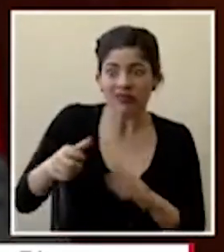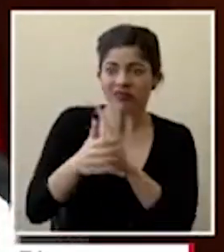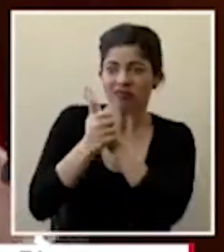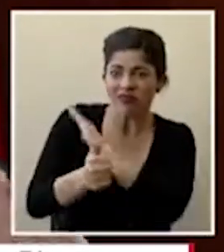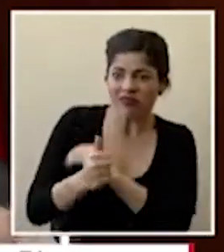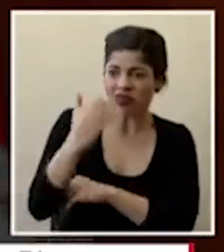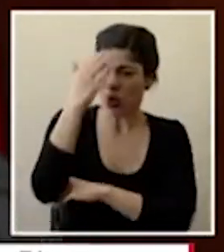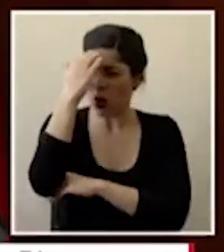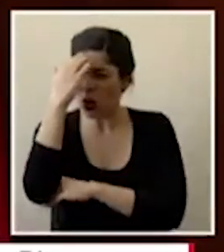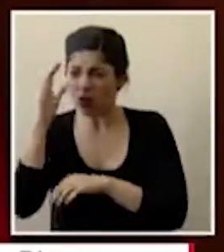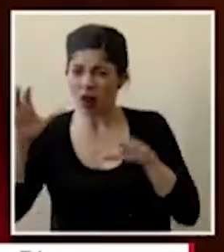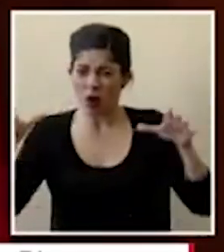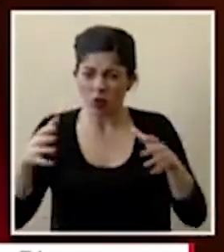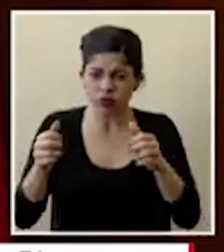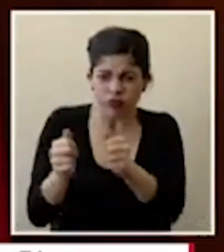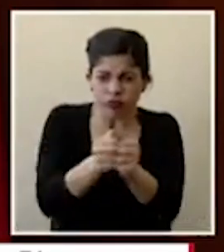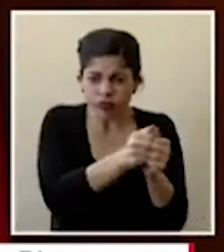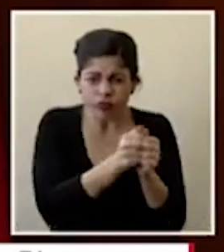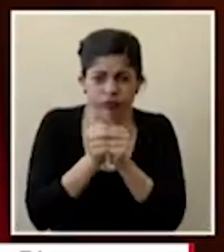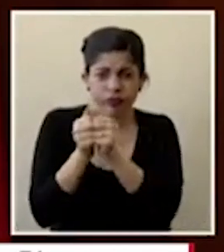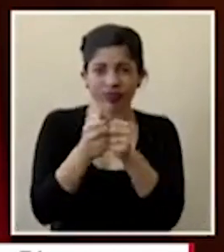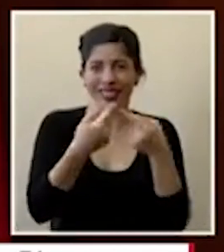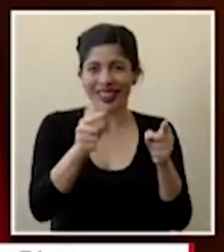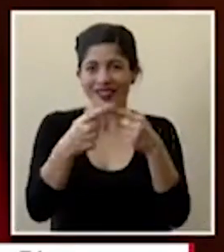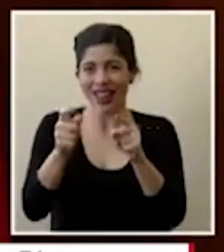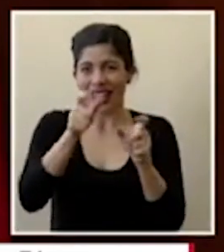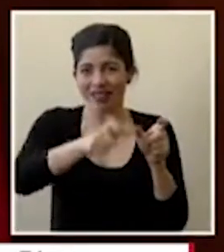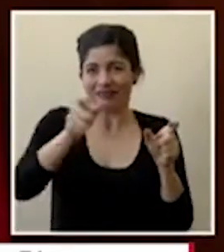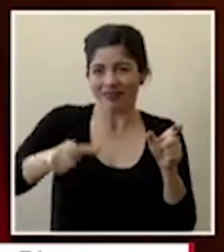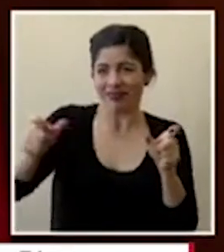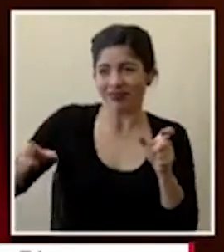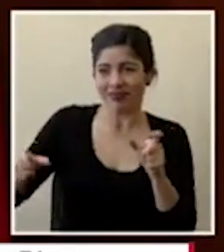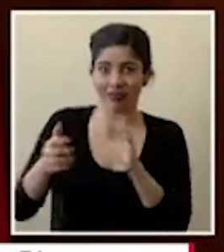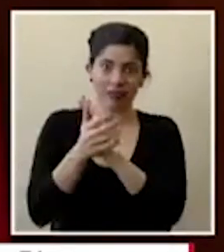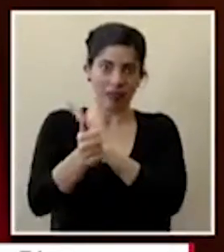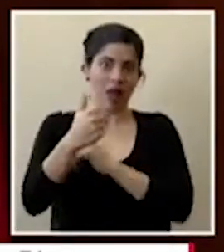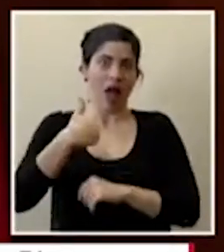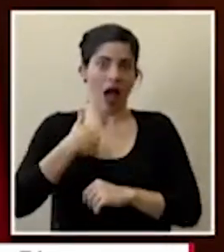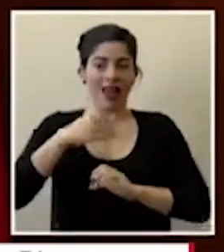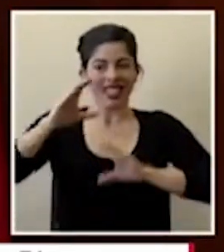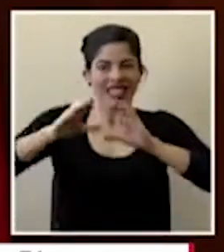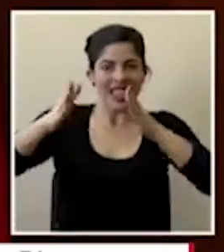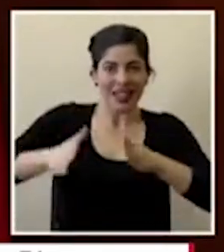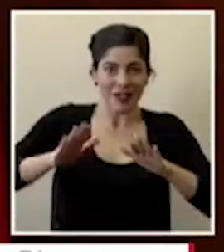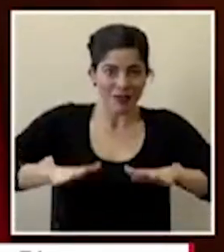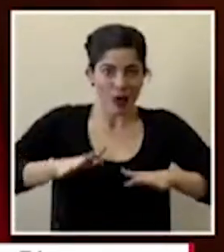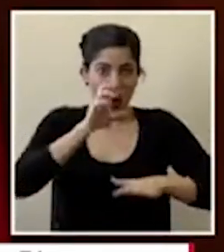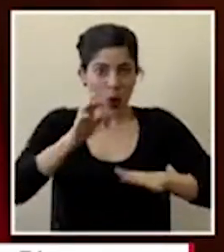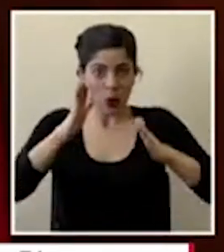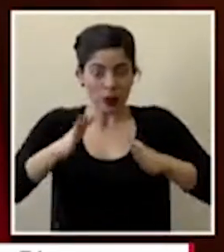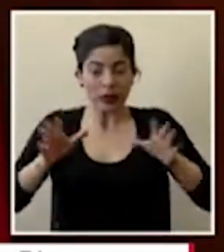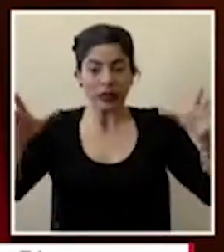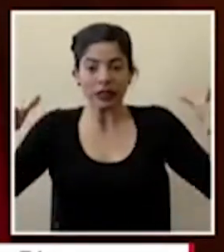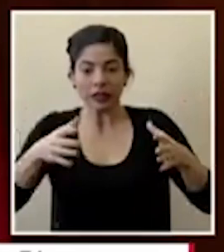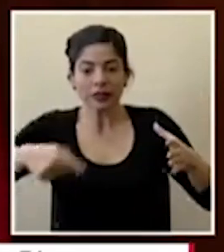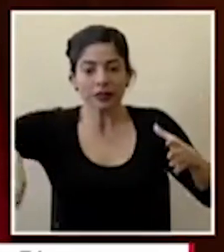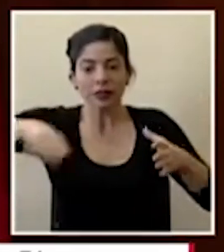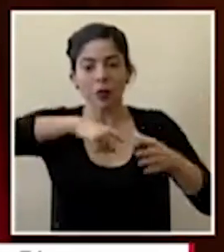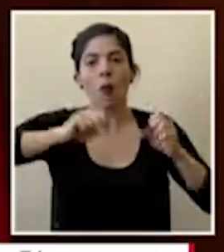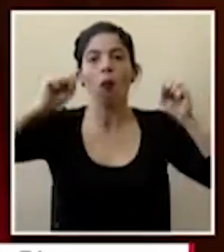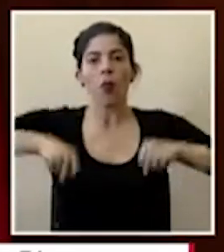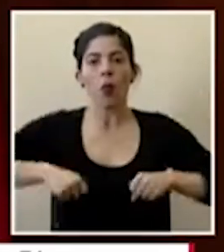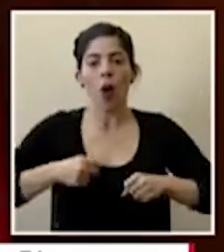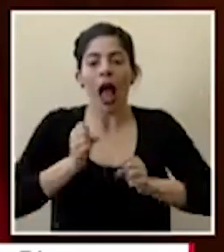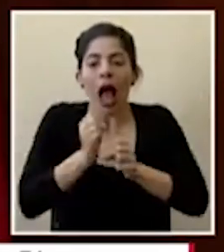encadenamiento de los diferentes actores de talento y científicos costarricenses los podamos hacer a